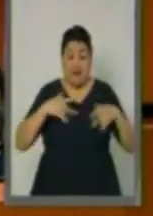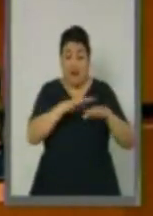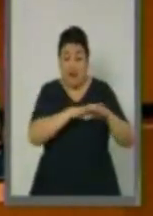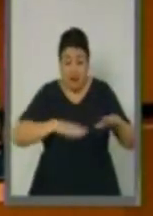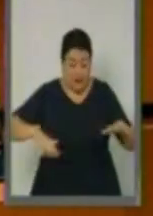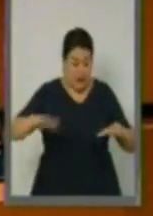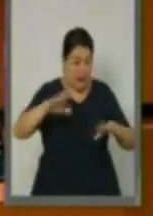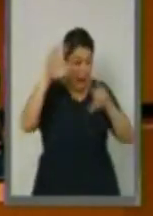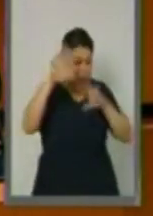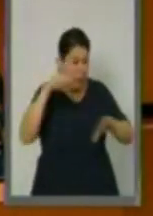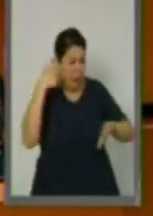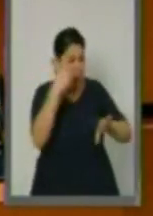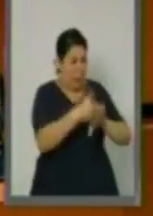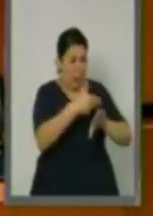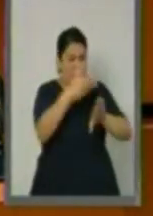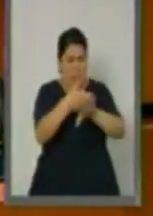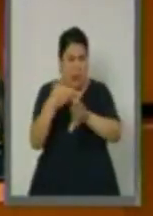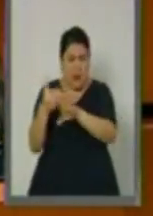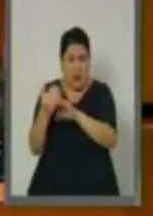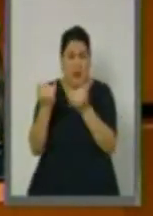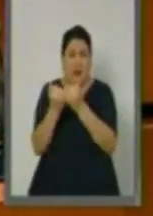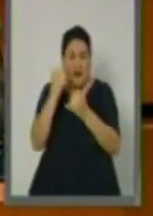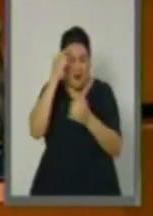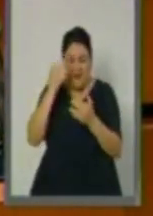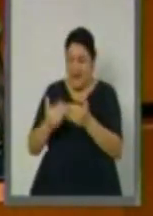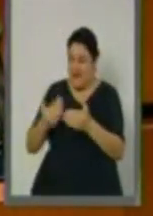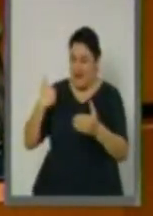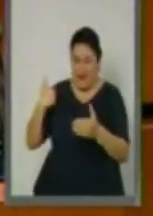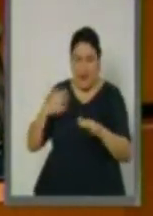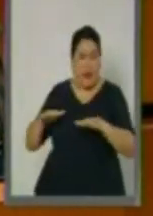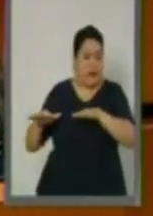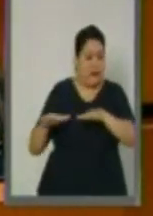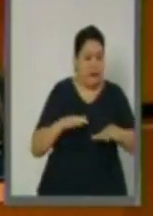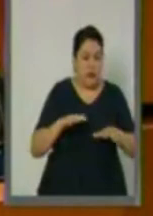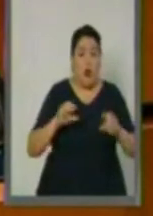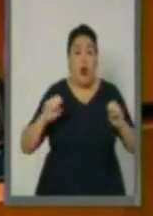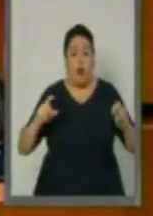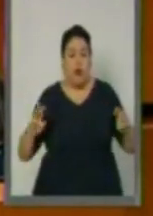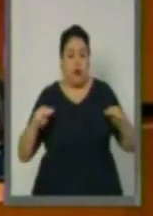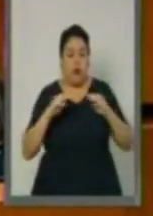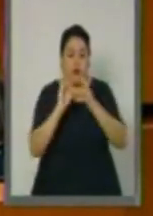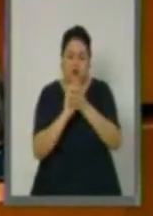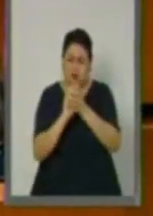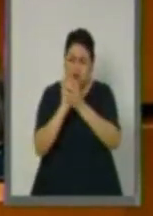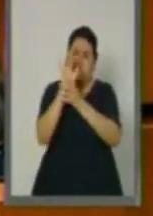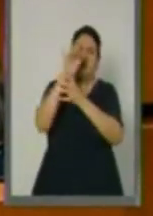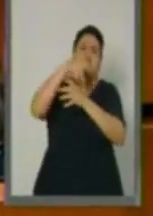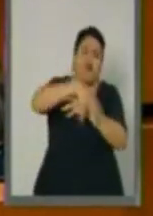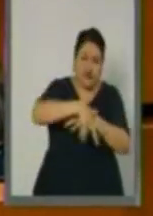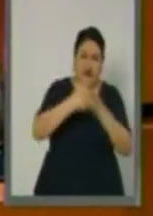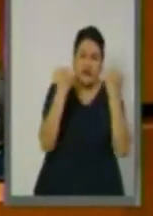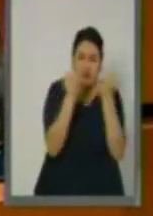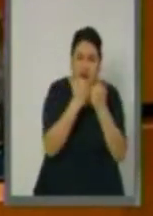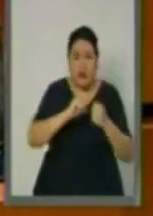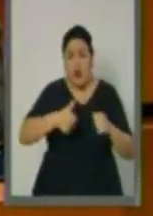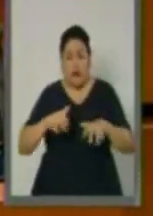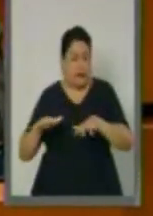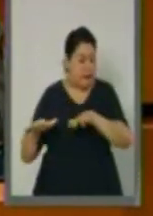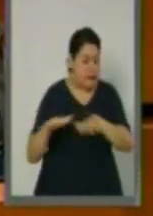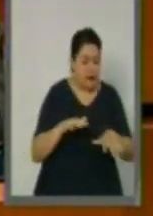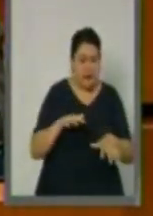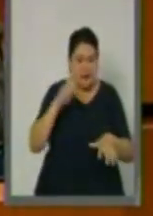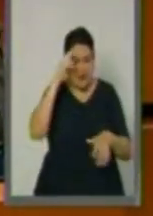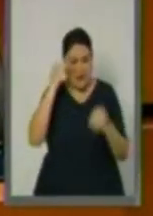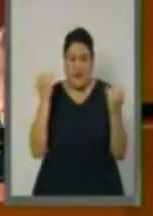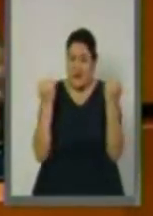población, como estos fenómenos geológicos, erupciones de volcanes, sismos, lo que ha